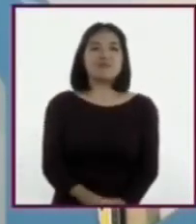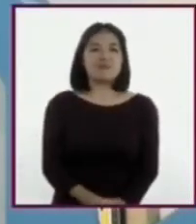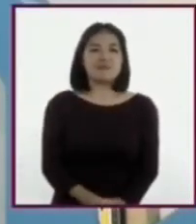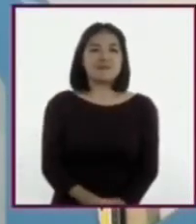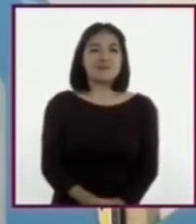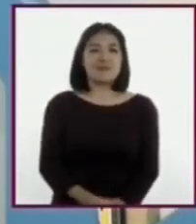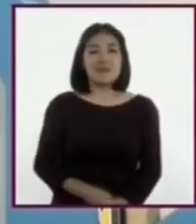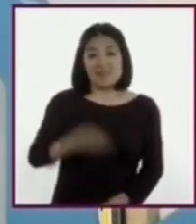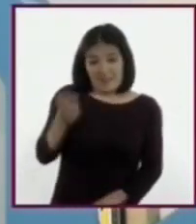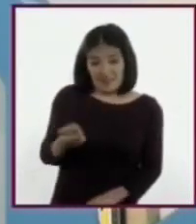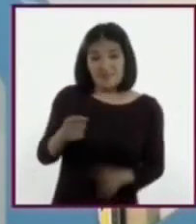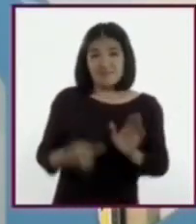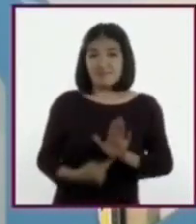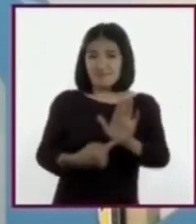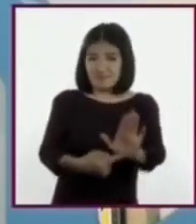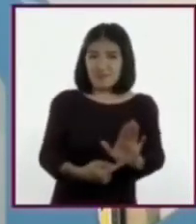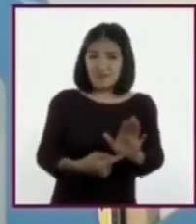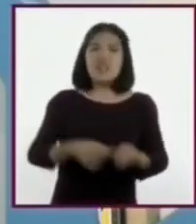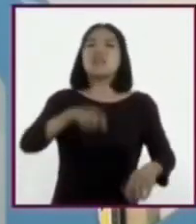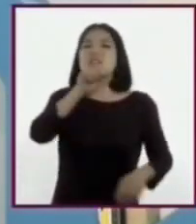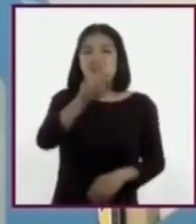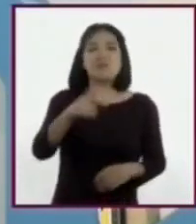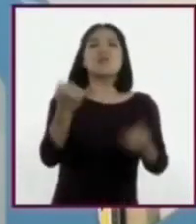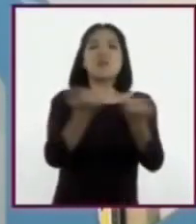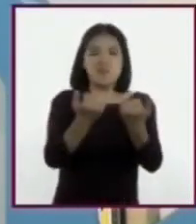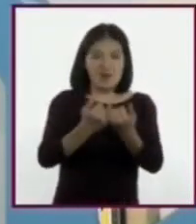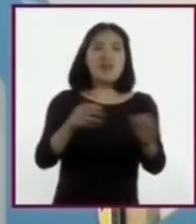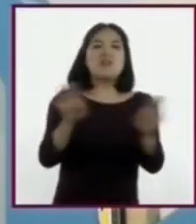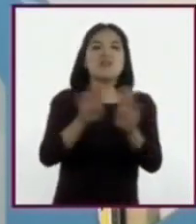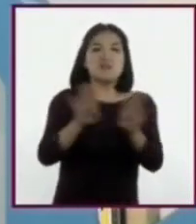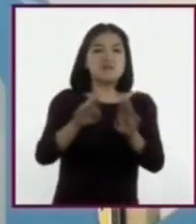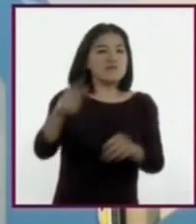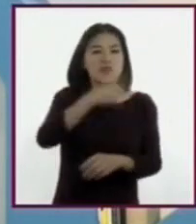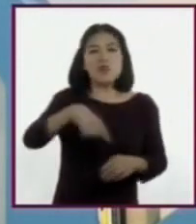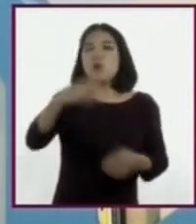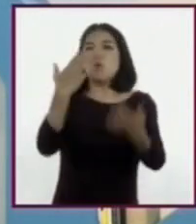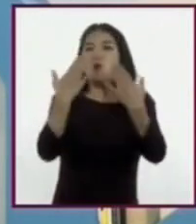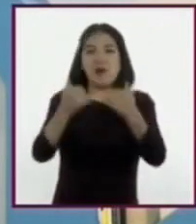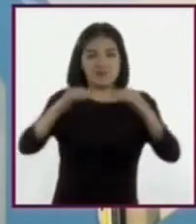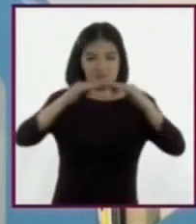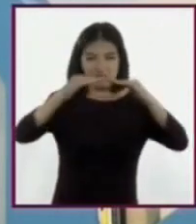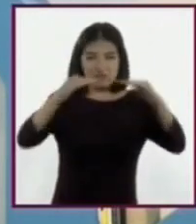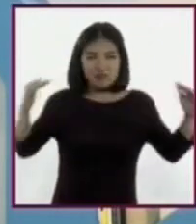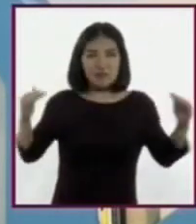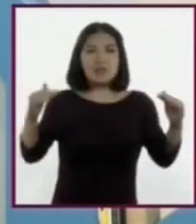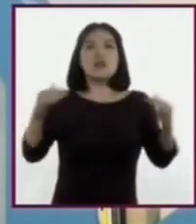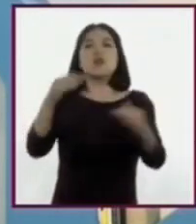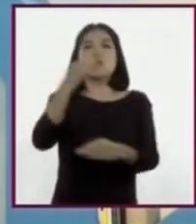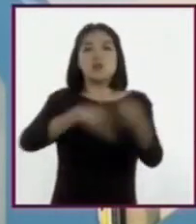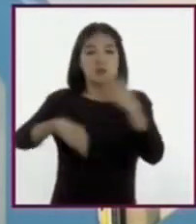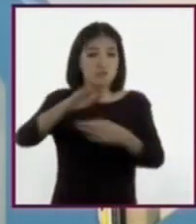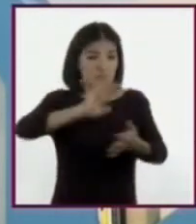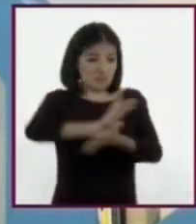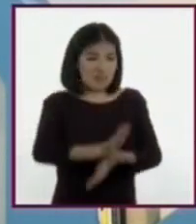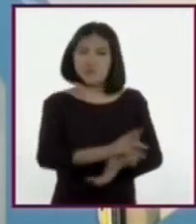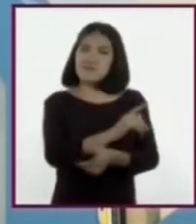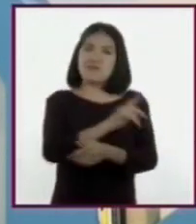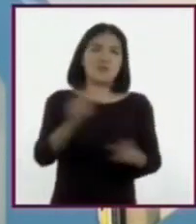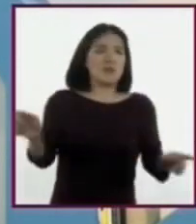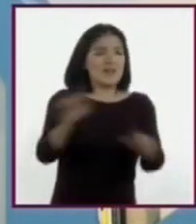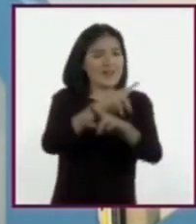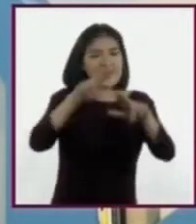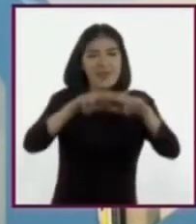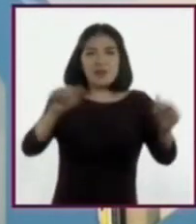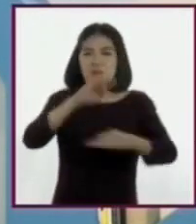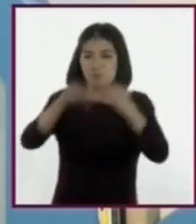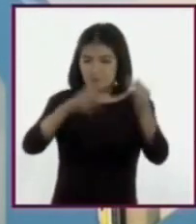Este es otro problema que refleja las desigualdades. Nadie debería ser discriminado por su origen o sus prácticas